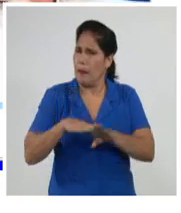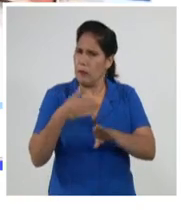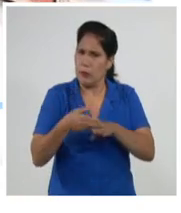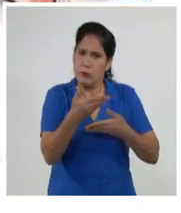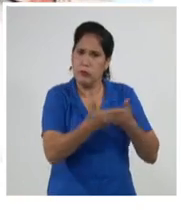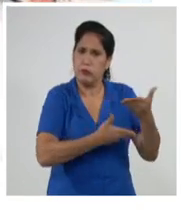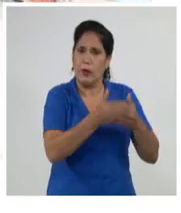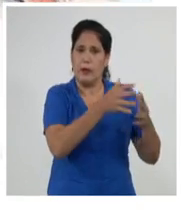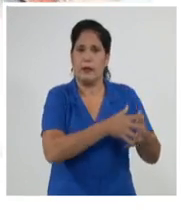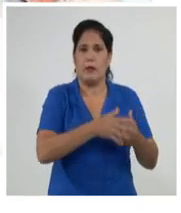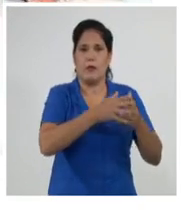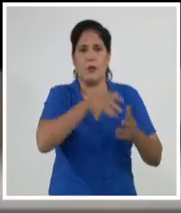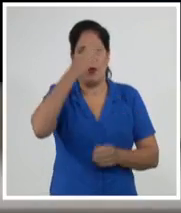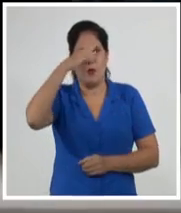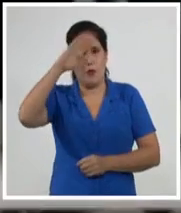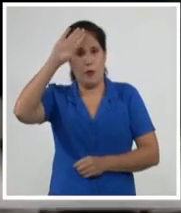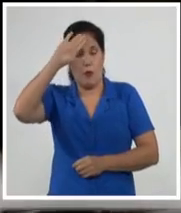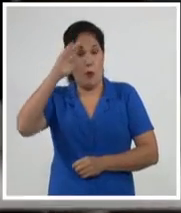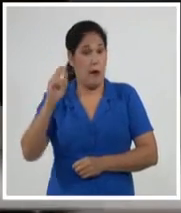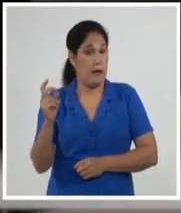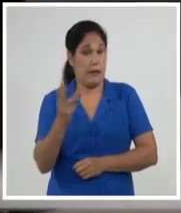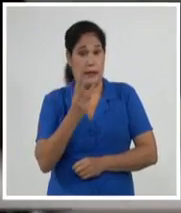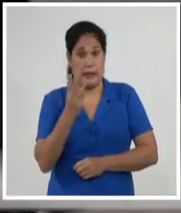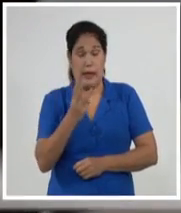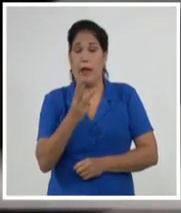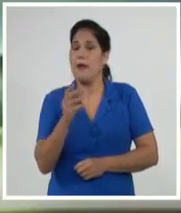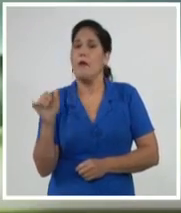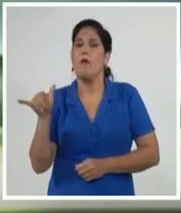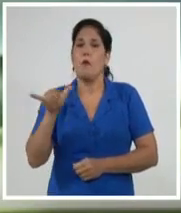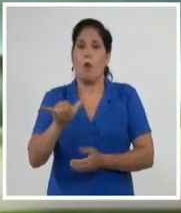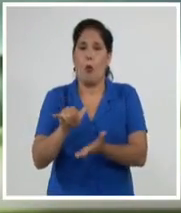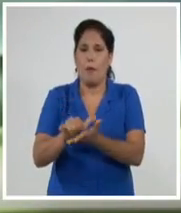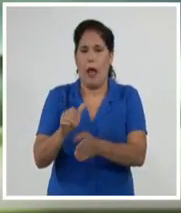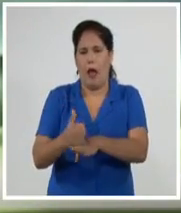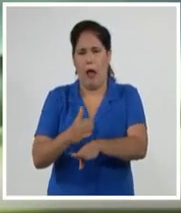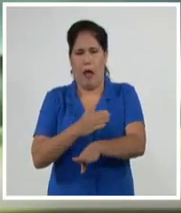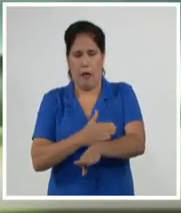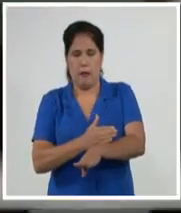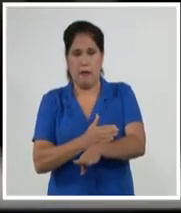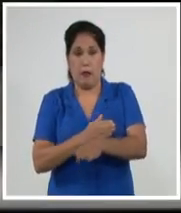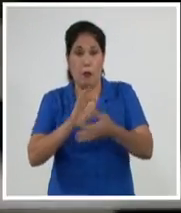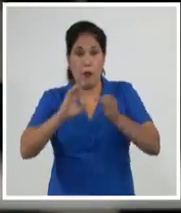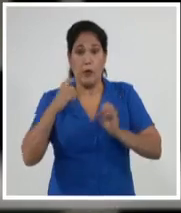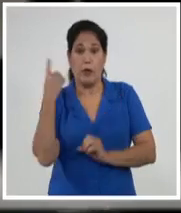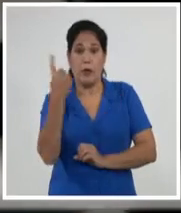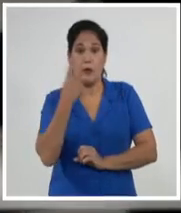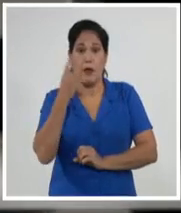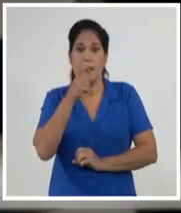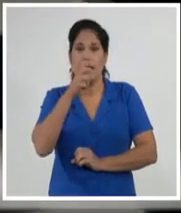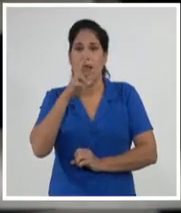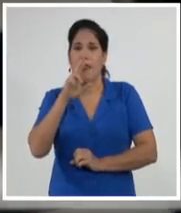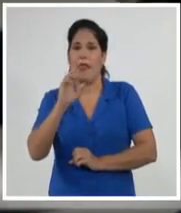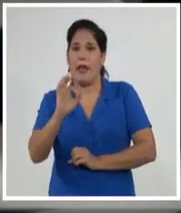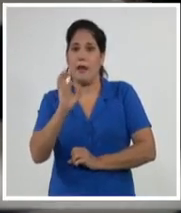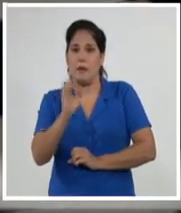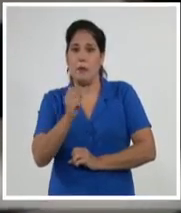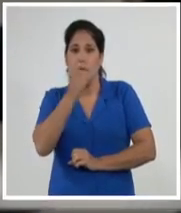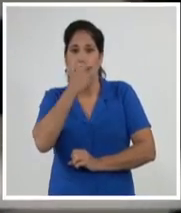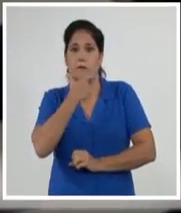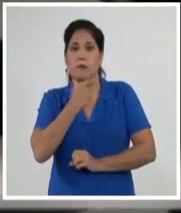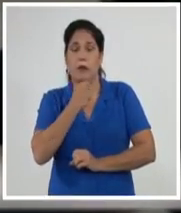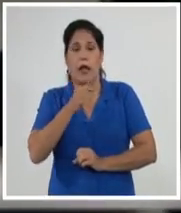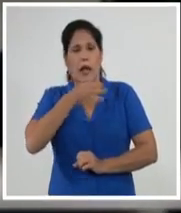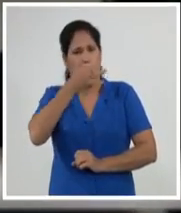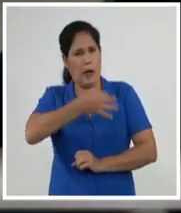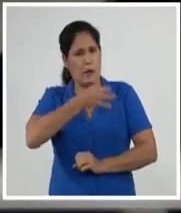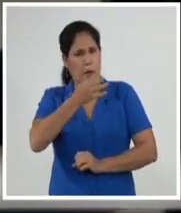ambos países. Fernando y René González habían regresado antes. El actual coordinador nacional de los comités de defensa de la revolución reiteró